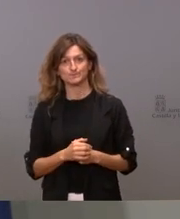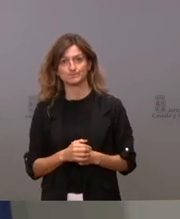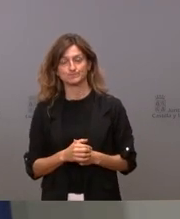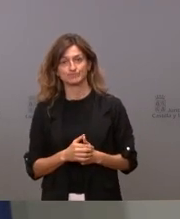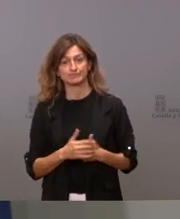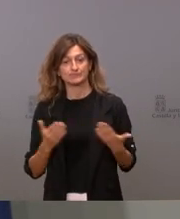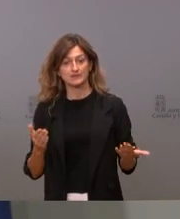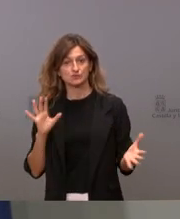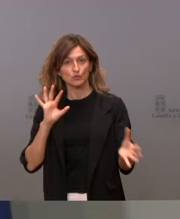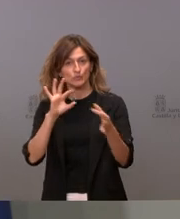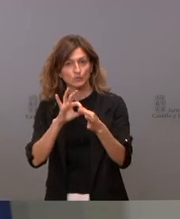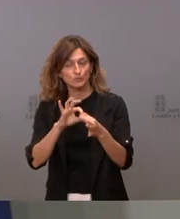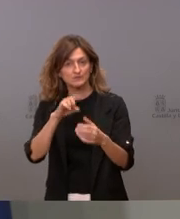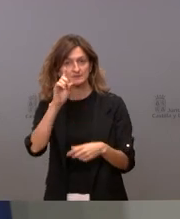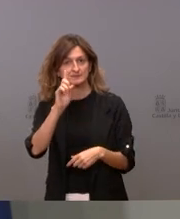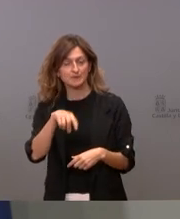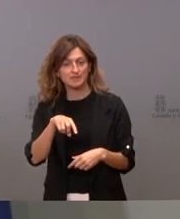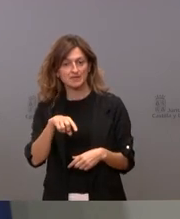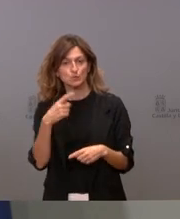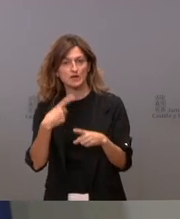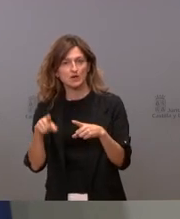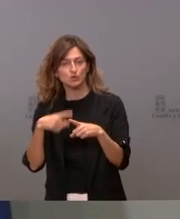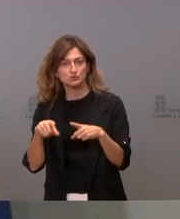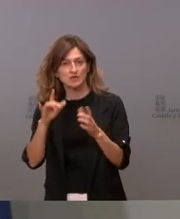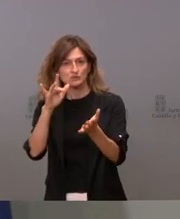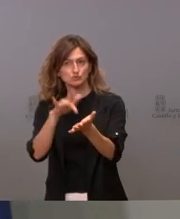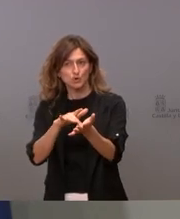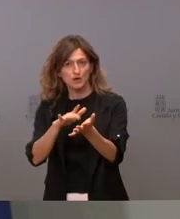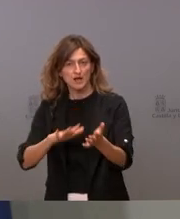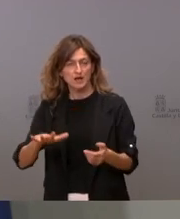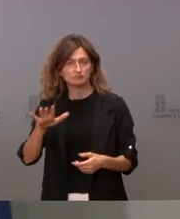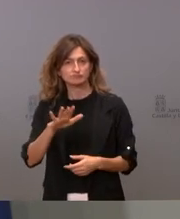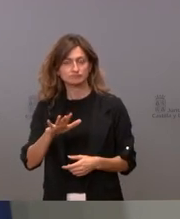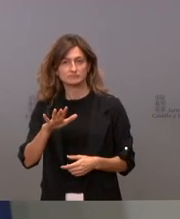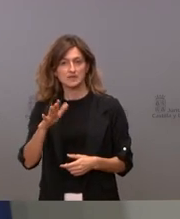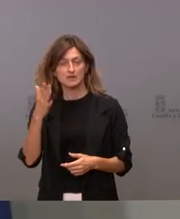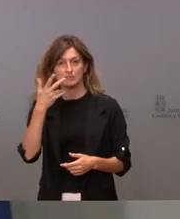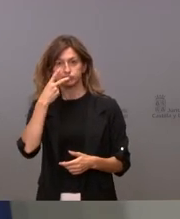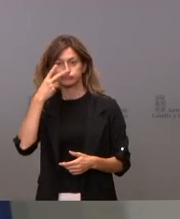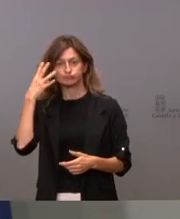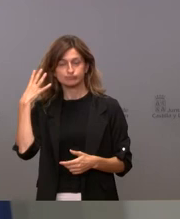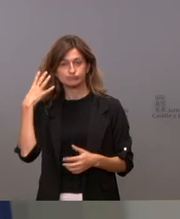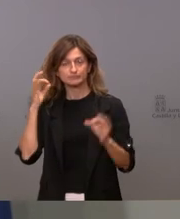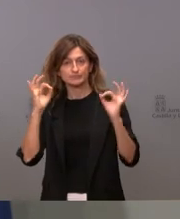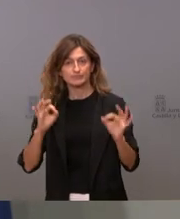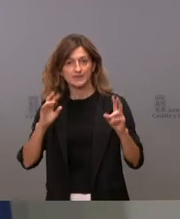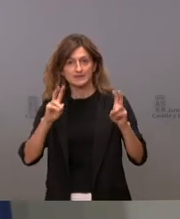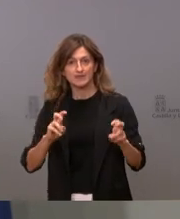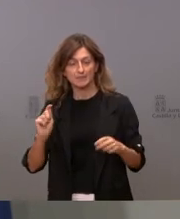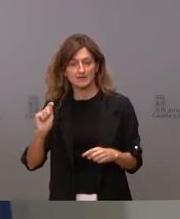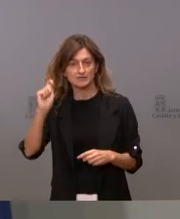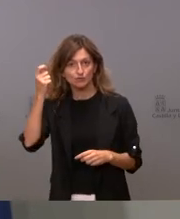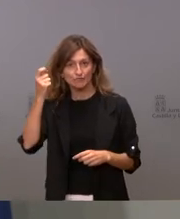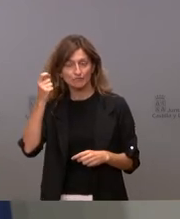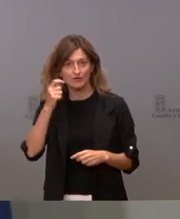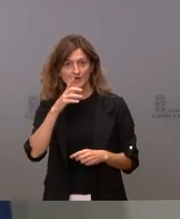también con una cosa que ha pasado estos dos últimos años que es el triunfo de esta cosa que